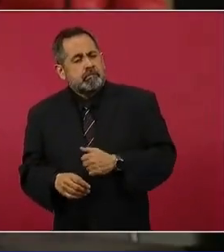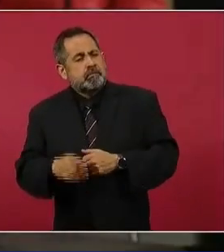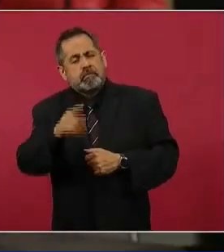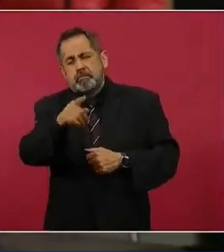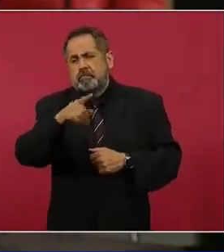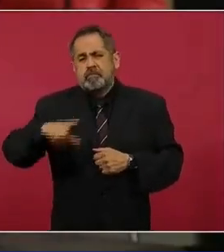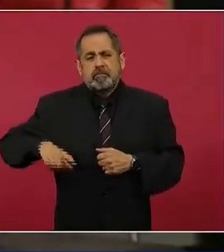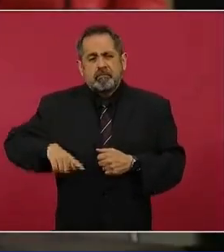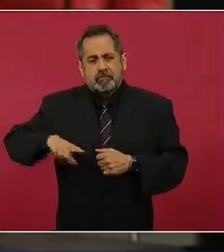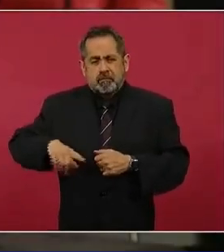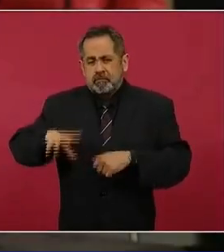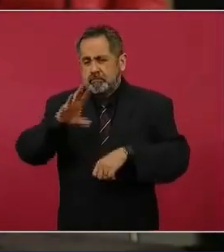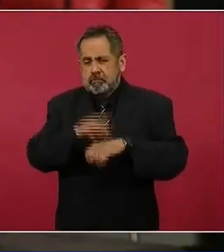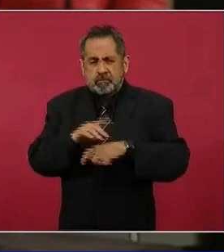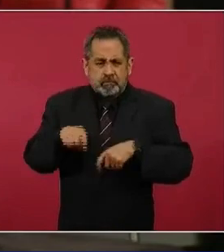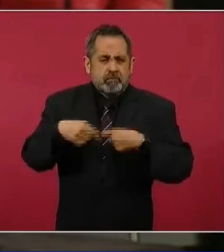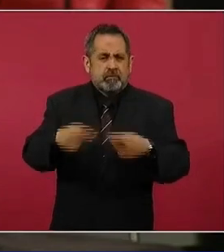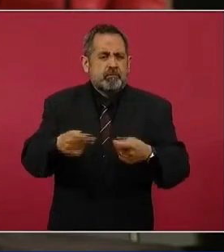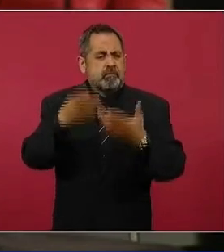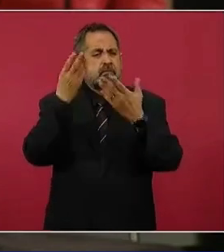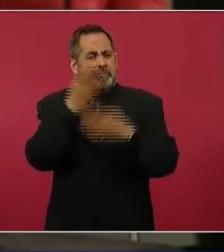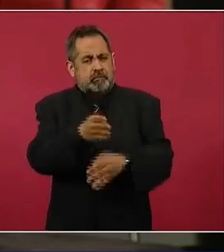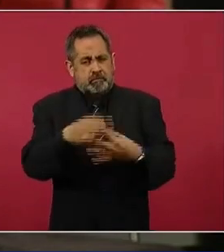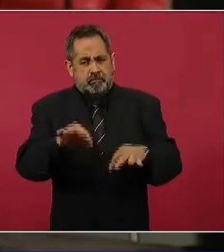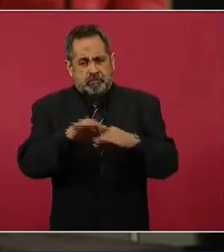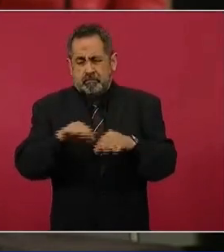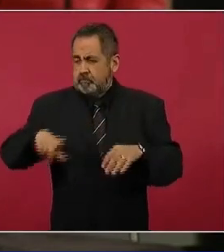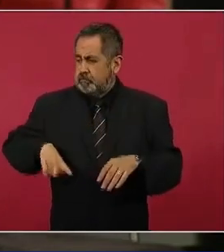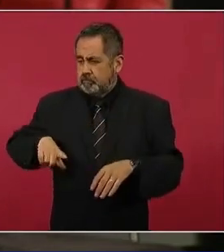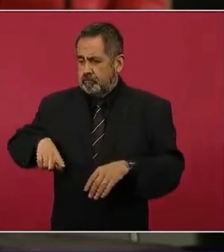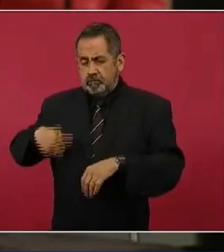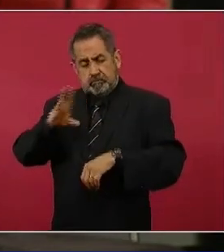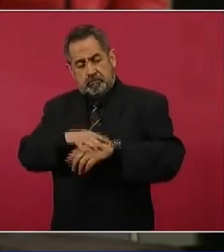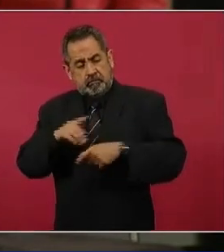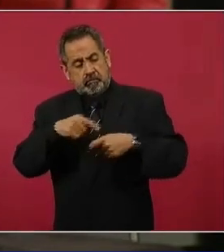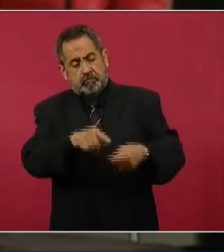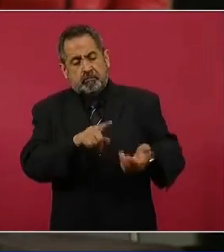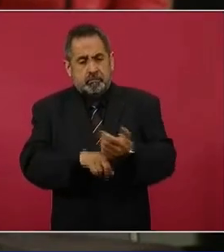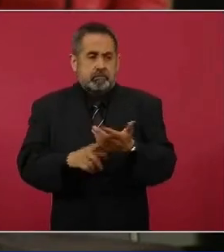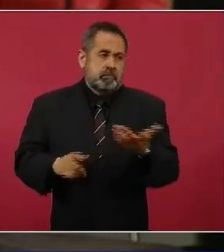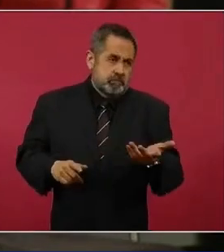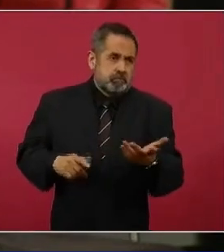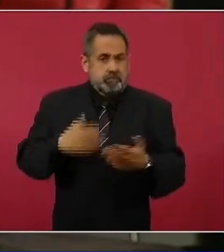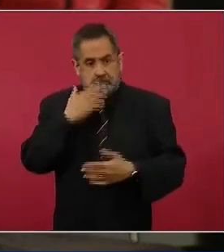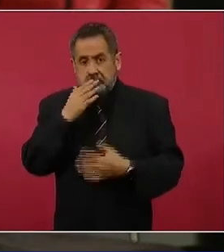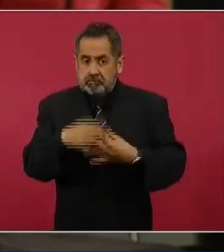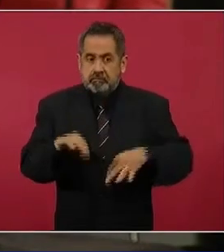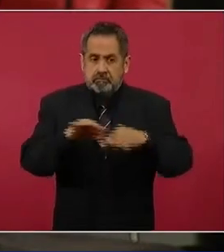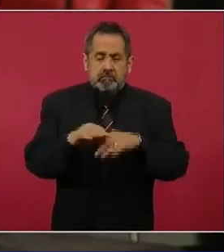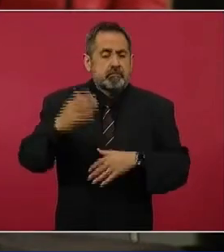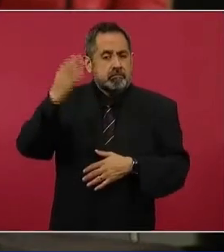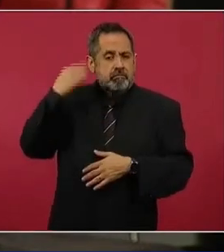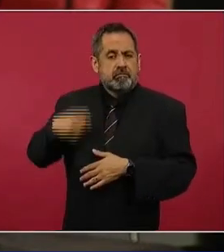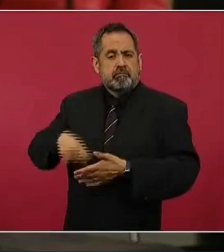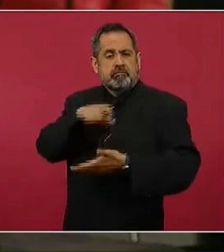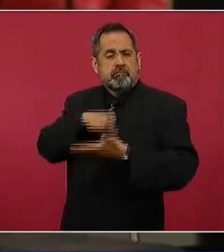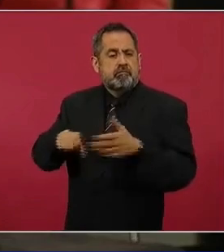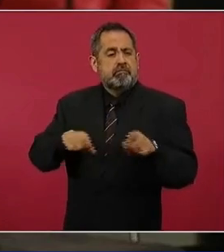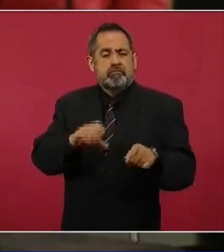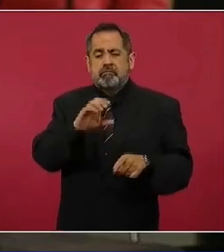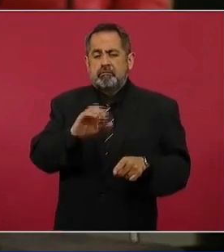concesión del Estado y además es un banco muy importante, y la experiencia de la última venta o la compra que hizo Citi,